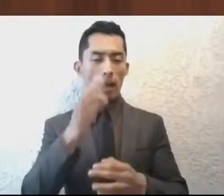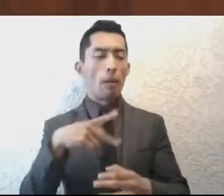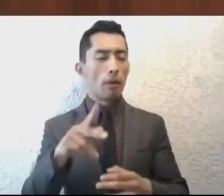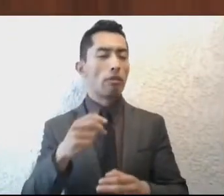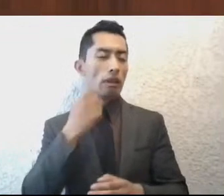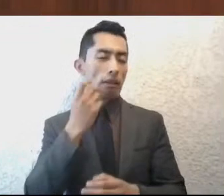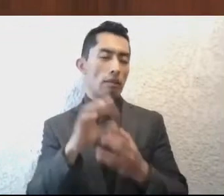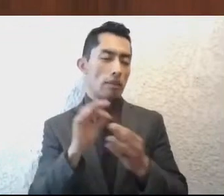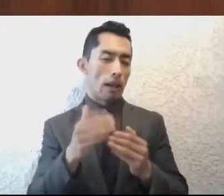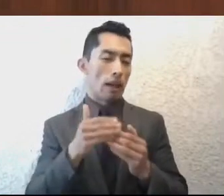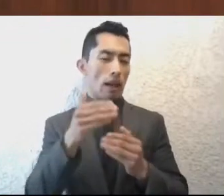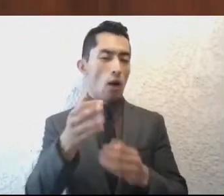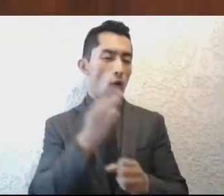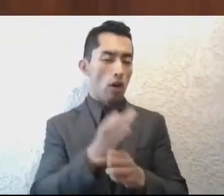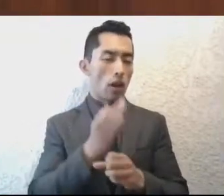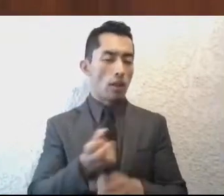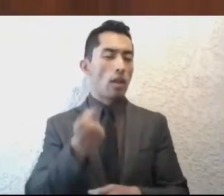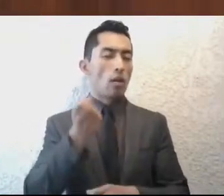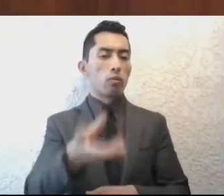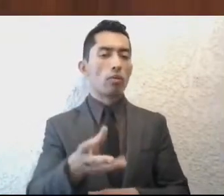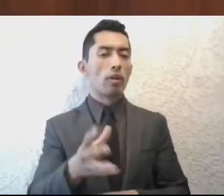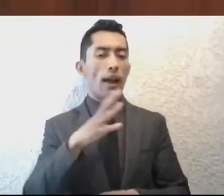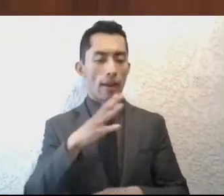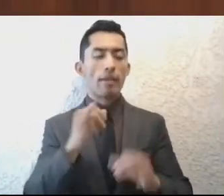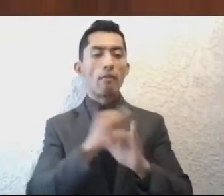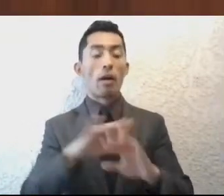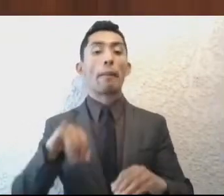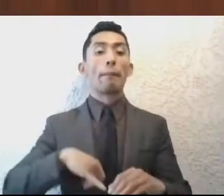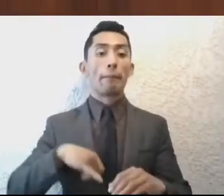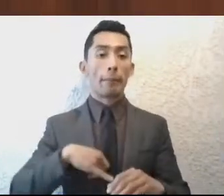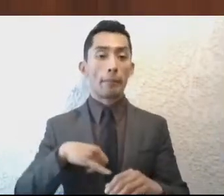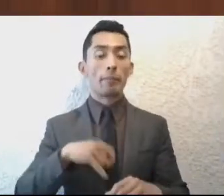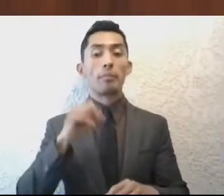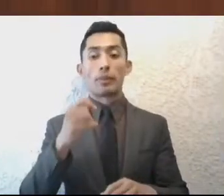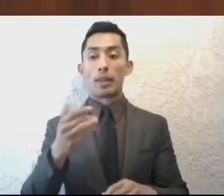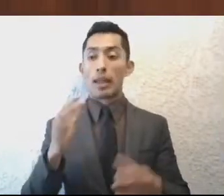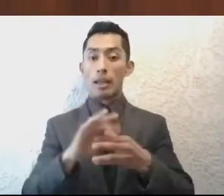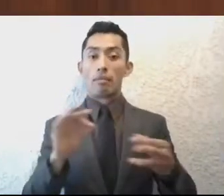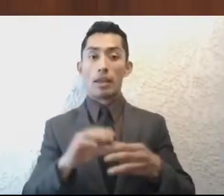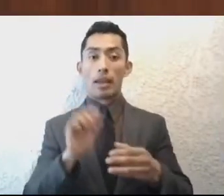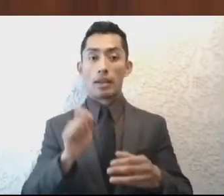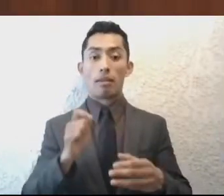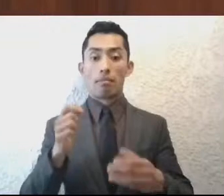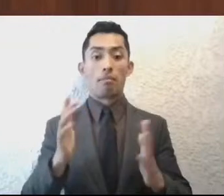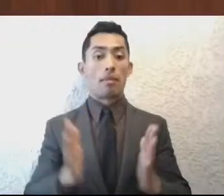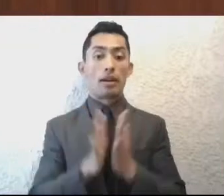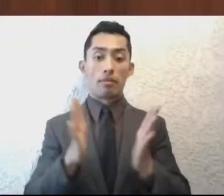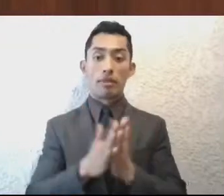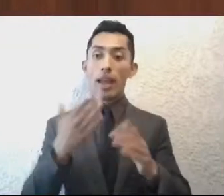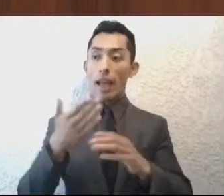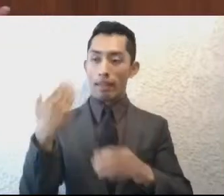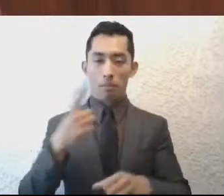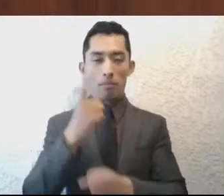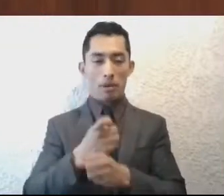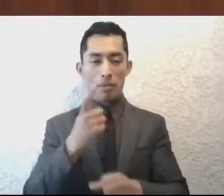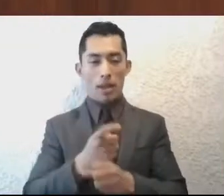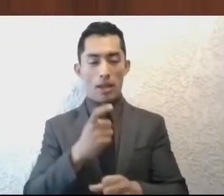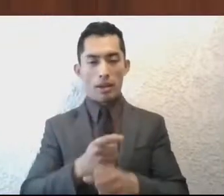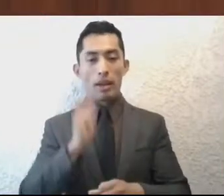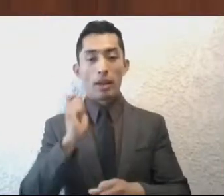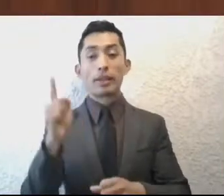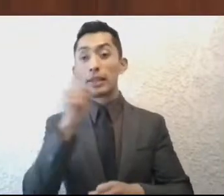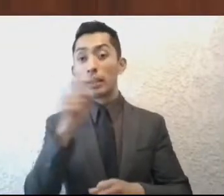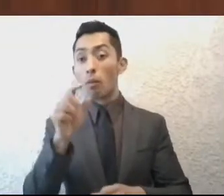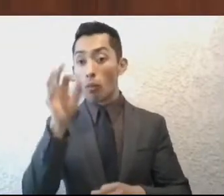un dato importante, como lo mencionaba en la ronda anterior, del 100%